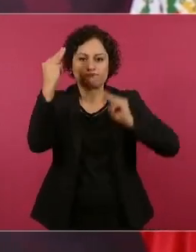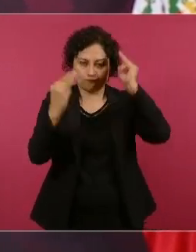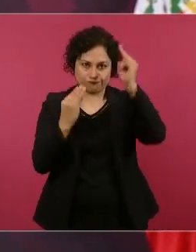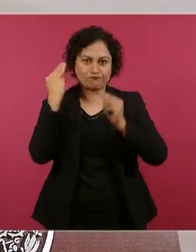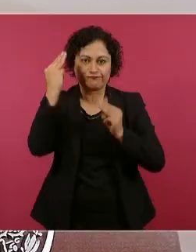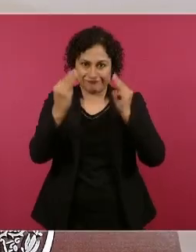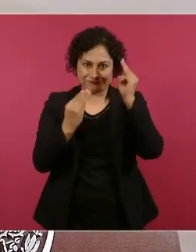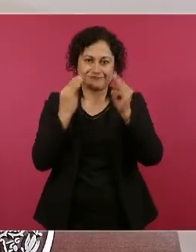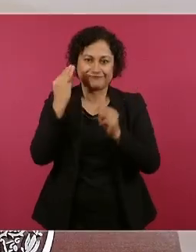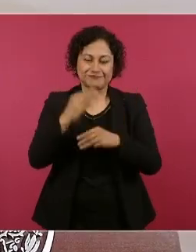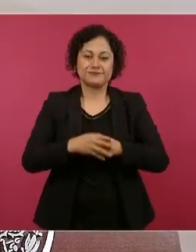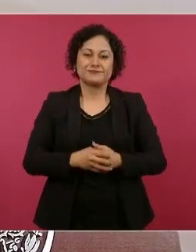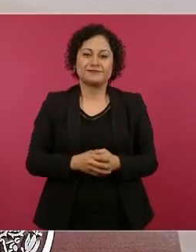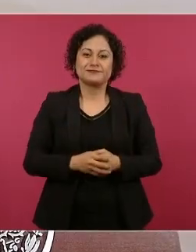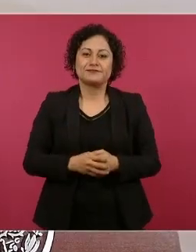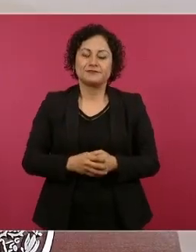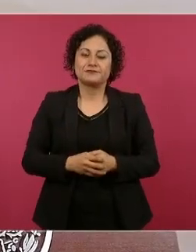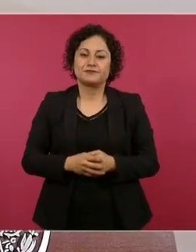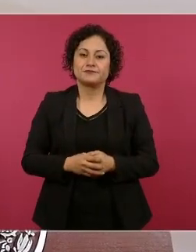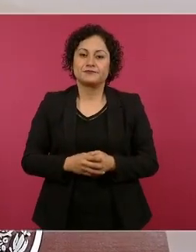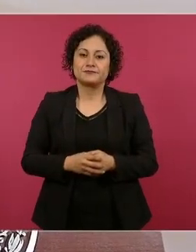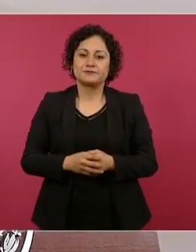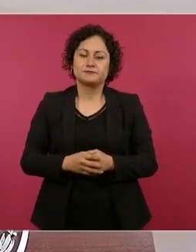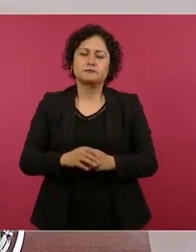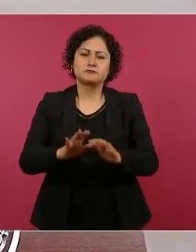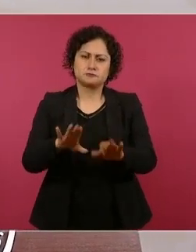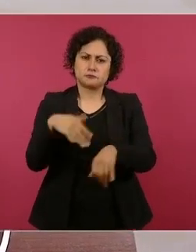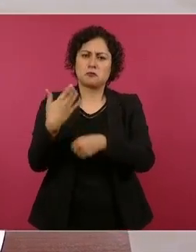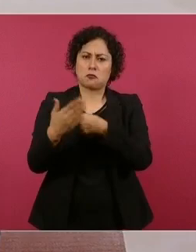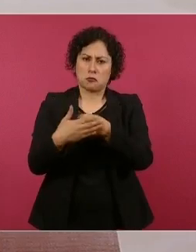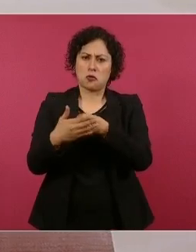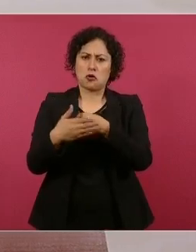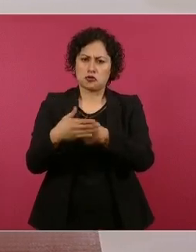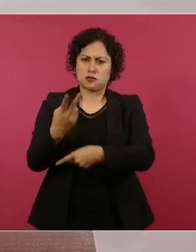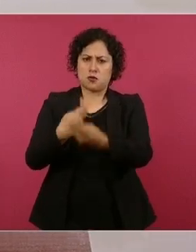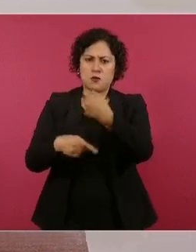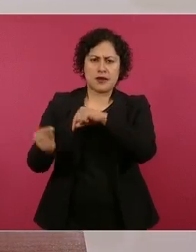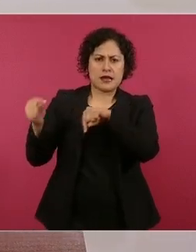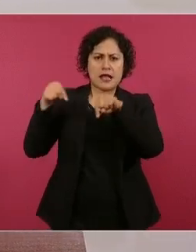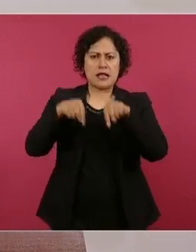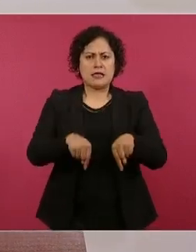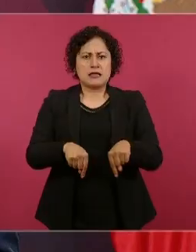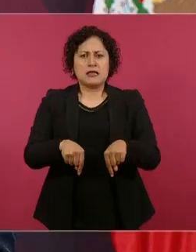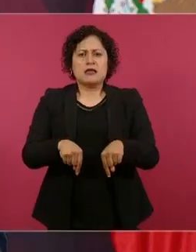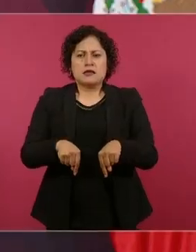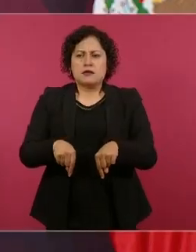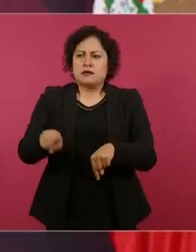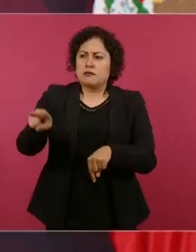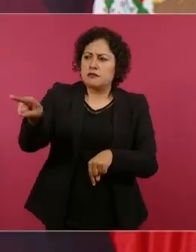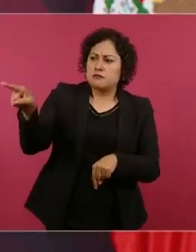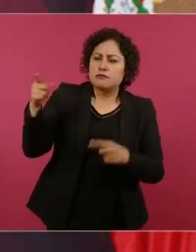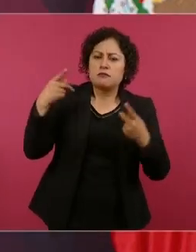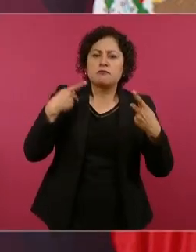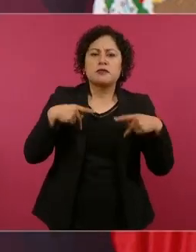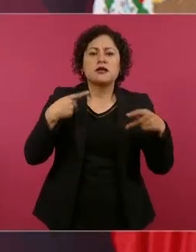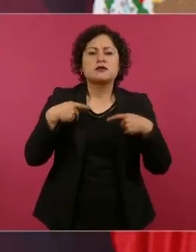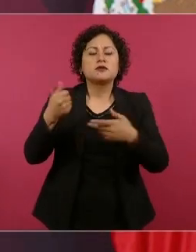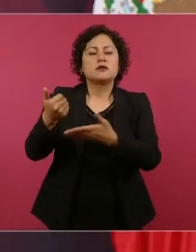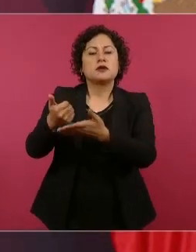ayudan en toda la tarea de lectura,